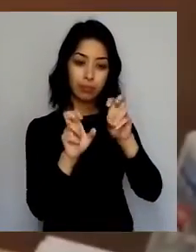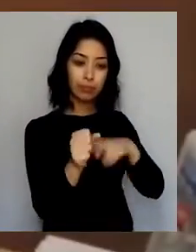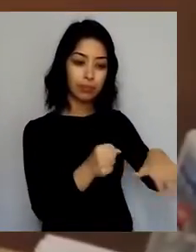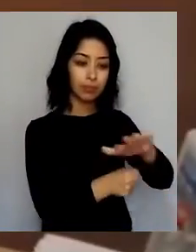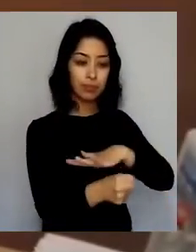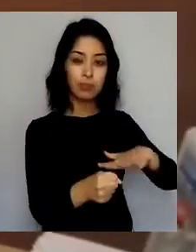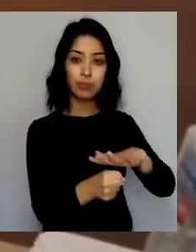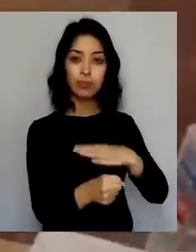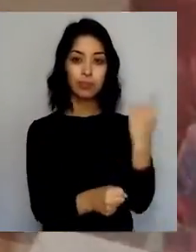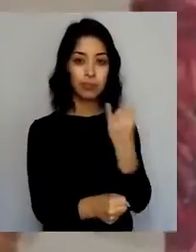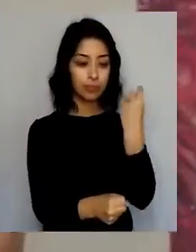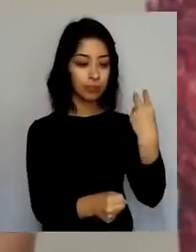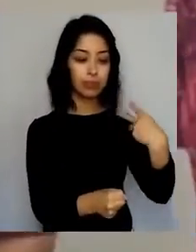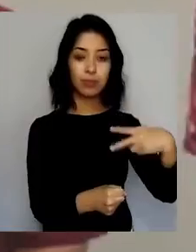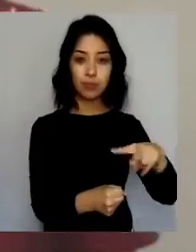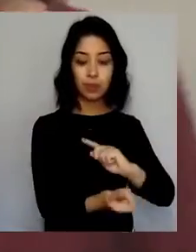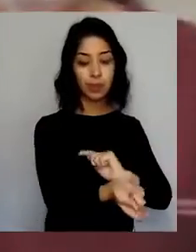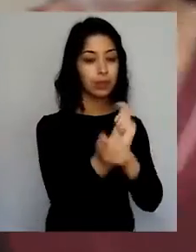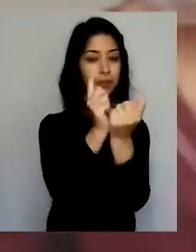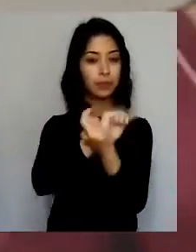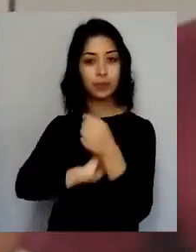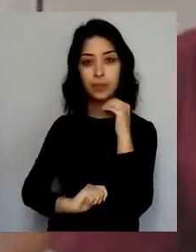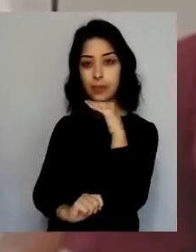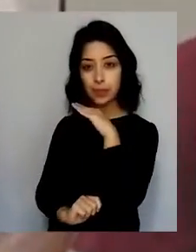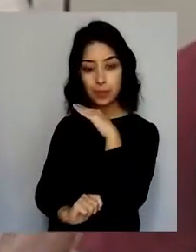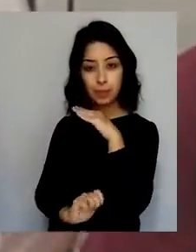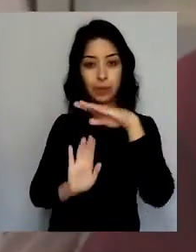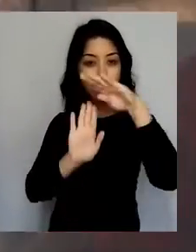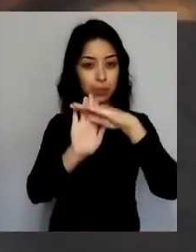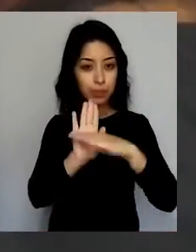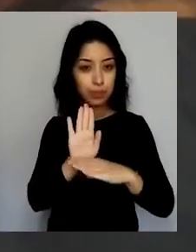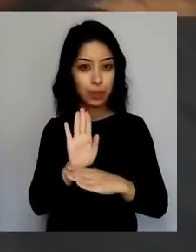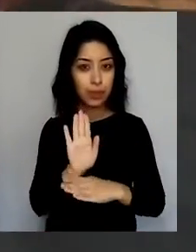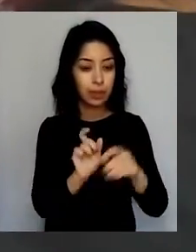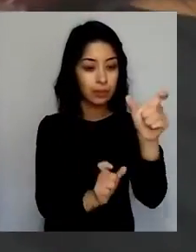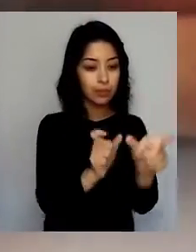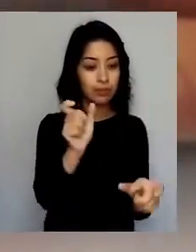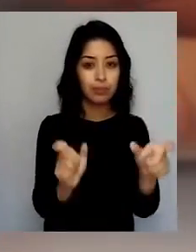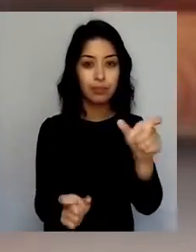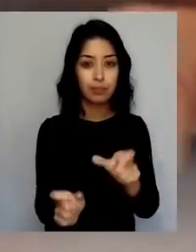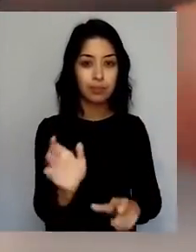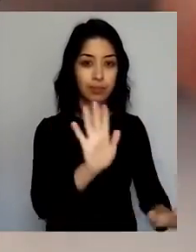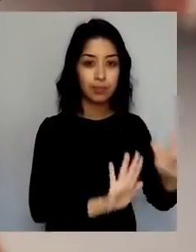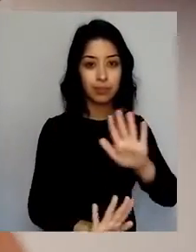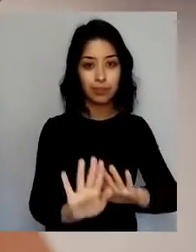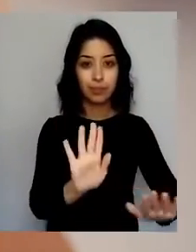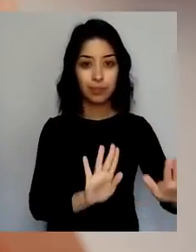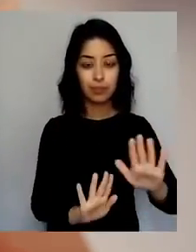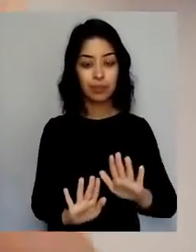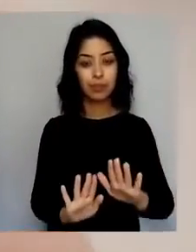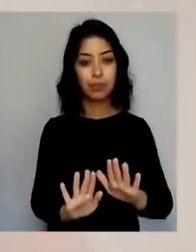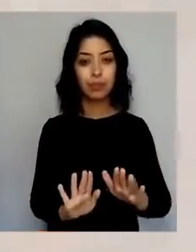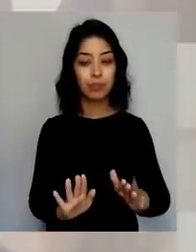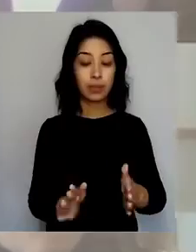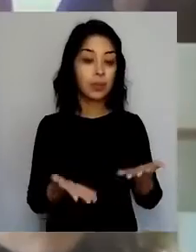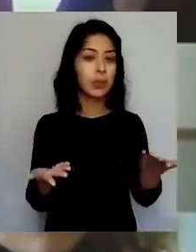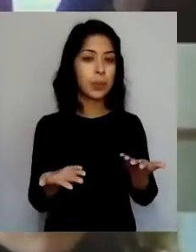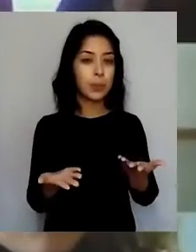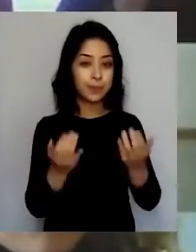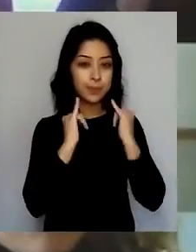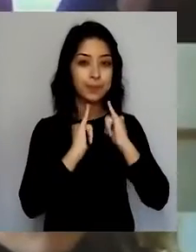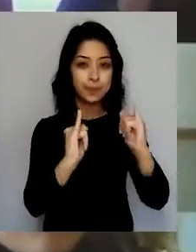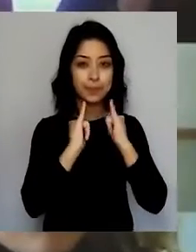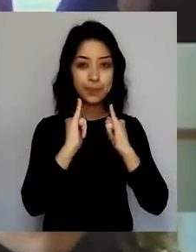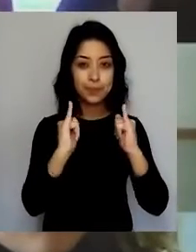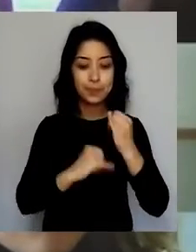ellas han adecuado con rapidez al nuevo contexto tomando medidas para proteger a sus comunidades universitarias, entregando información y